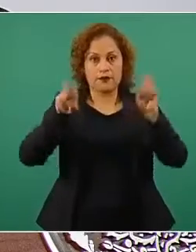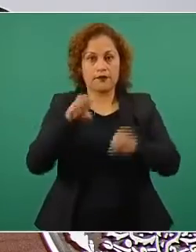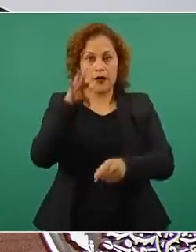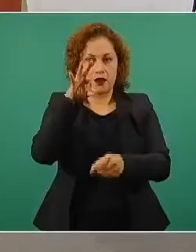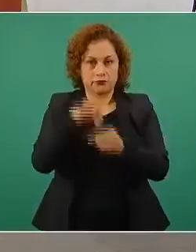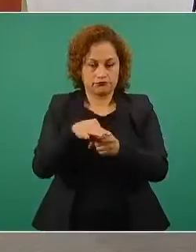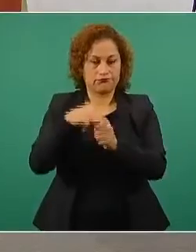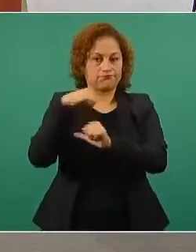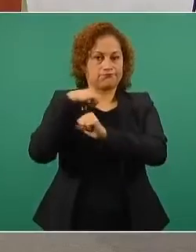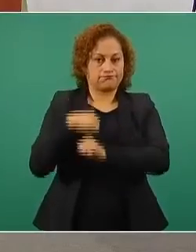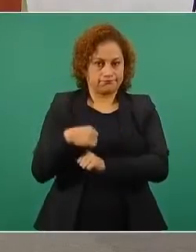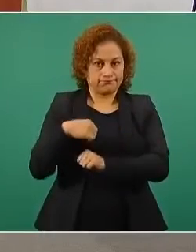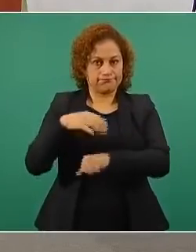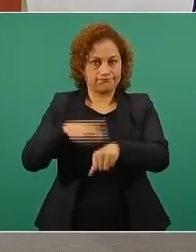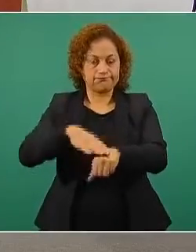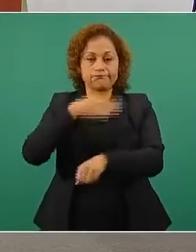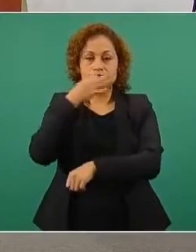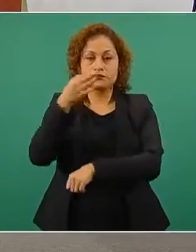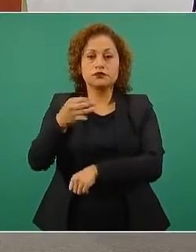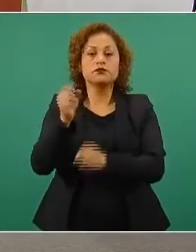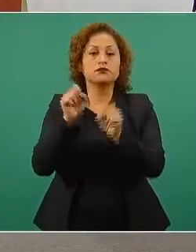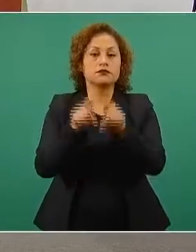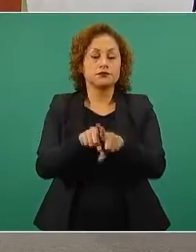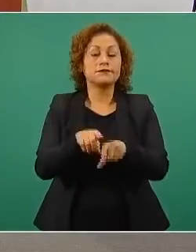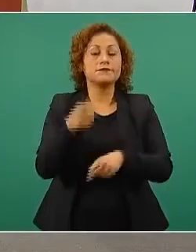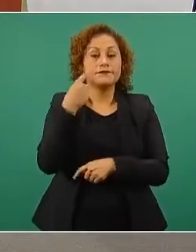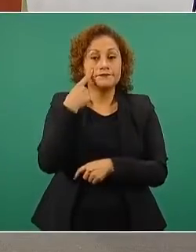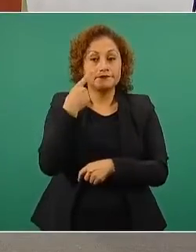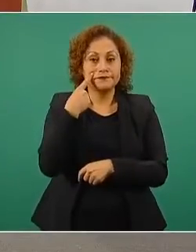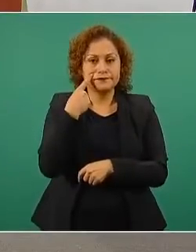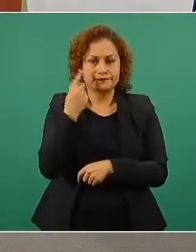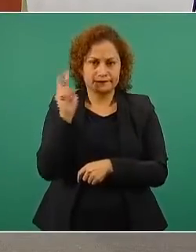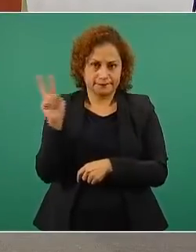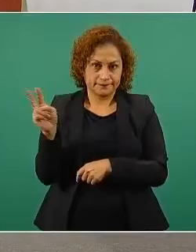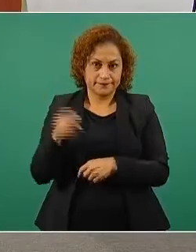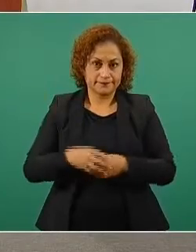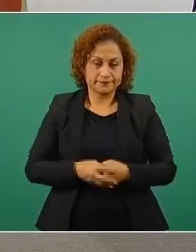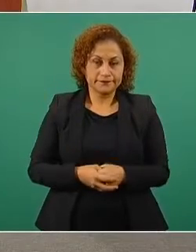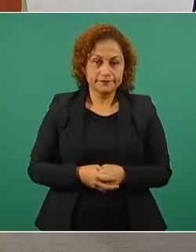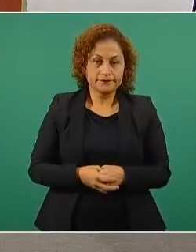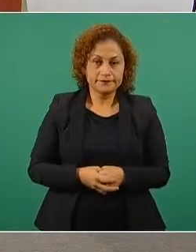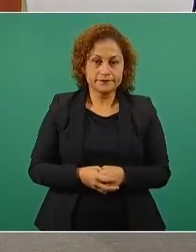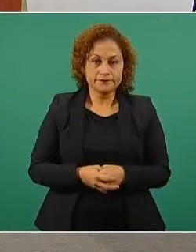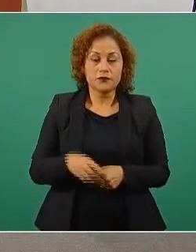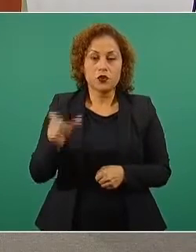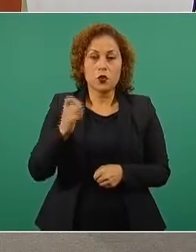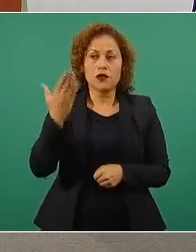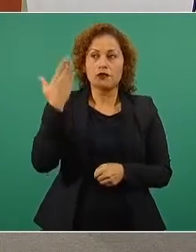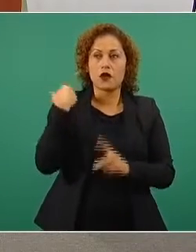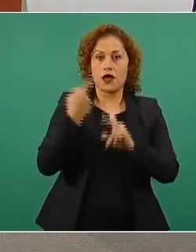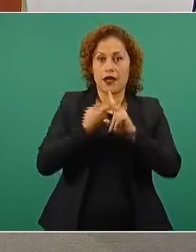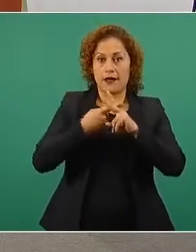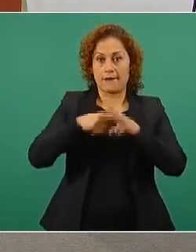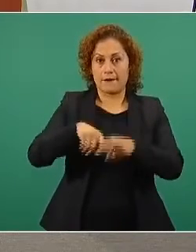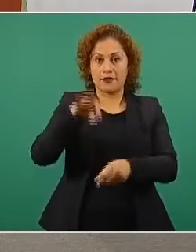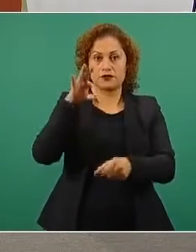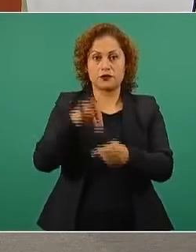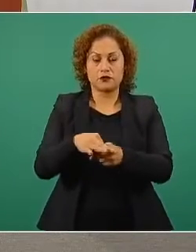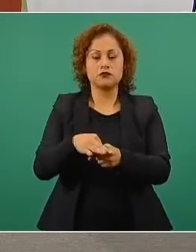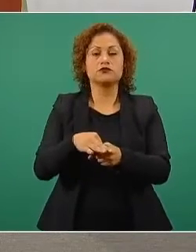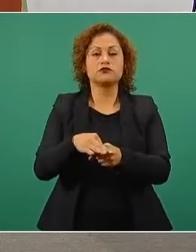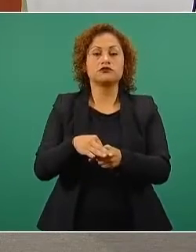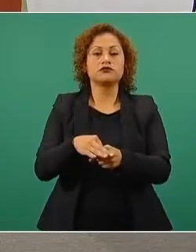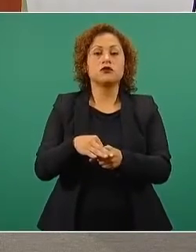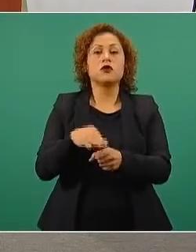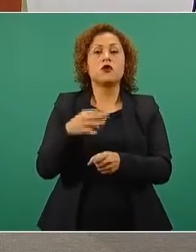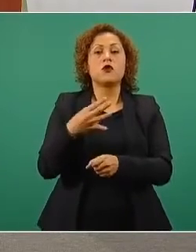Como vemos, desde el inicio de la Estrategia de Protección en Contexto Electoral del 4 de Marzo al